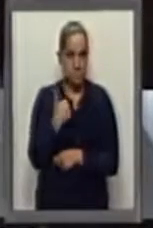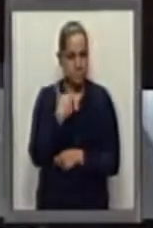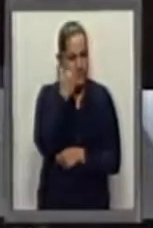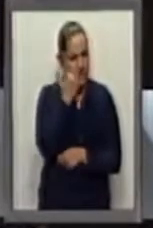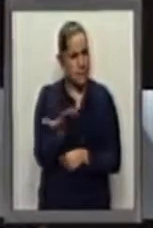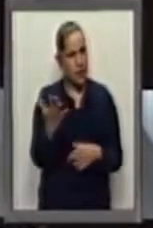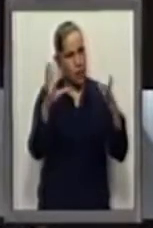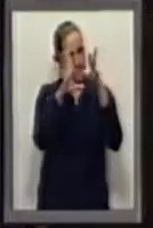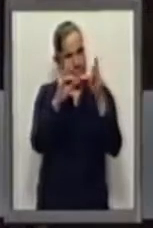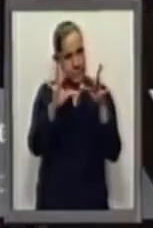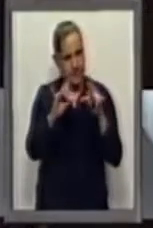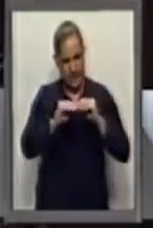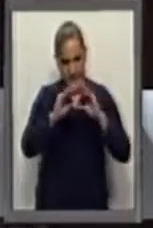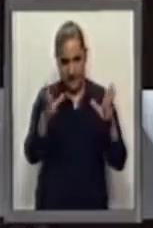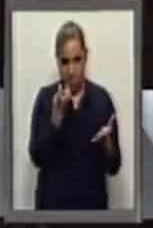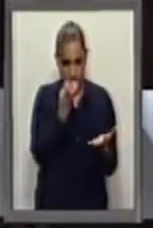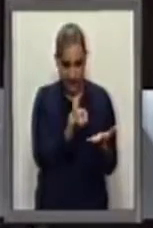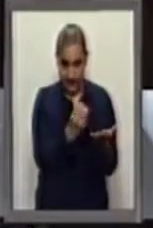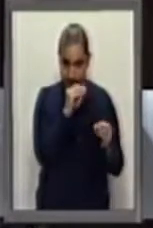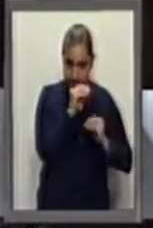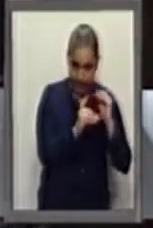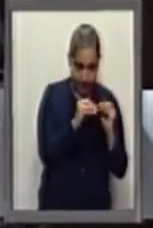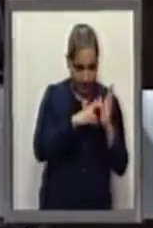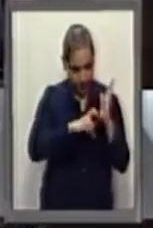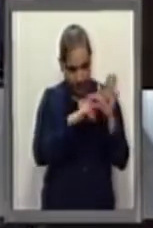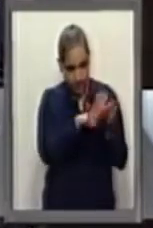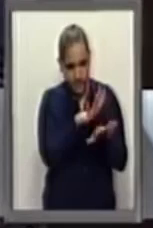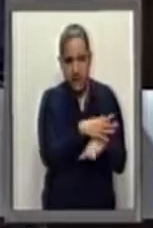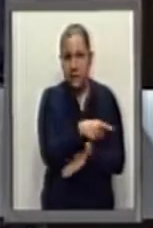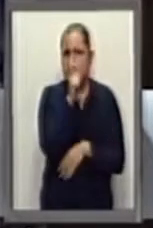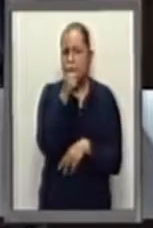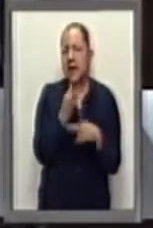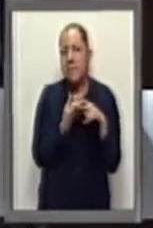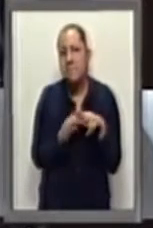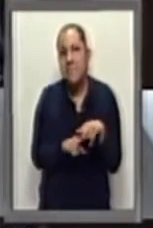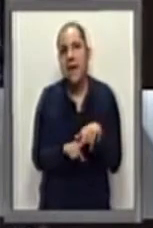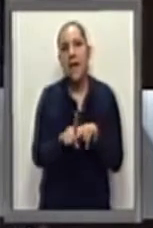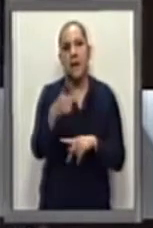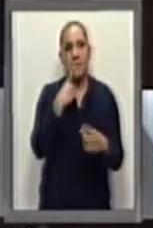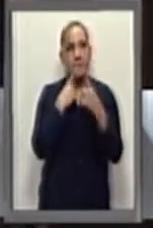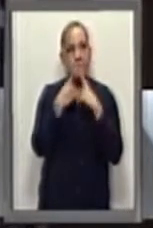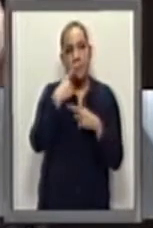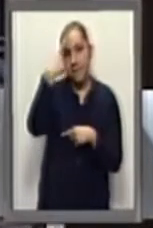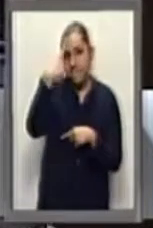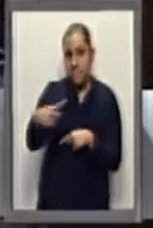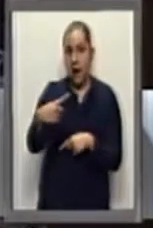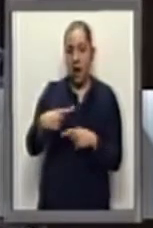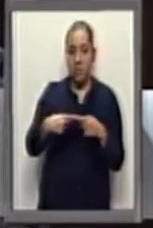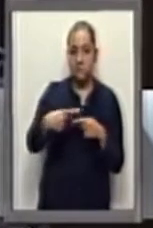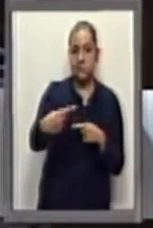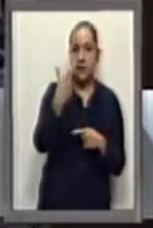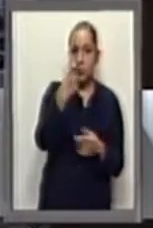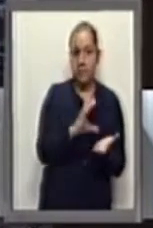que este dictamen es apenas el inicio de la discusión del paquete económico. De ninguna manera